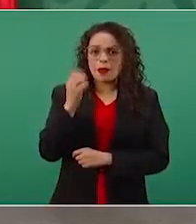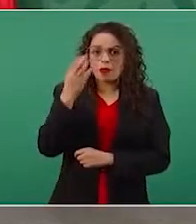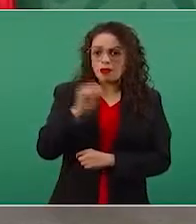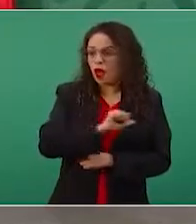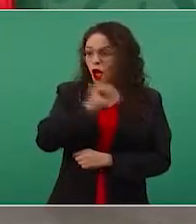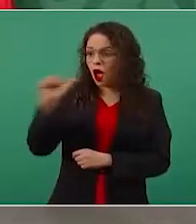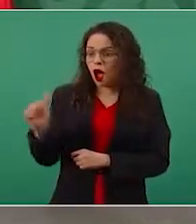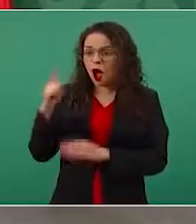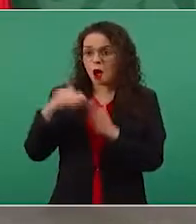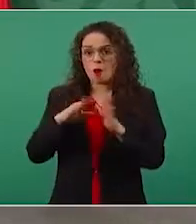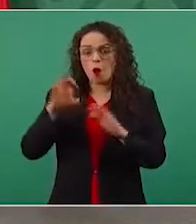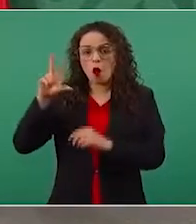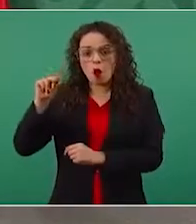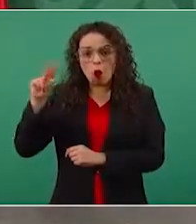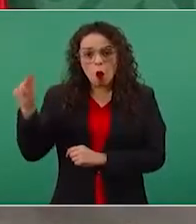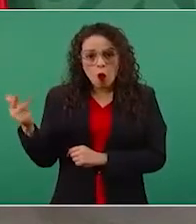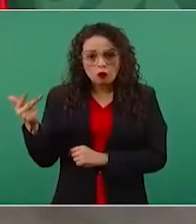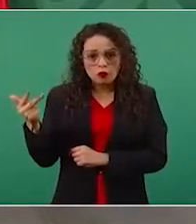un partido